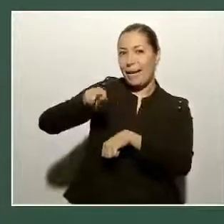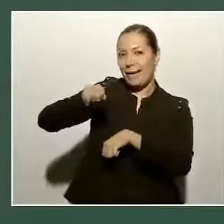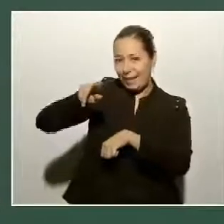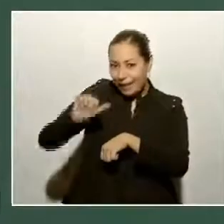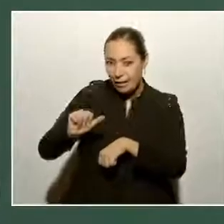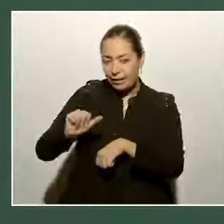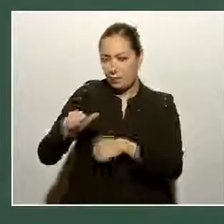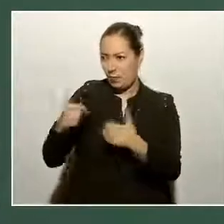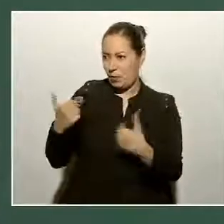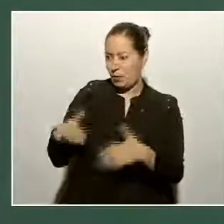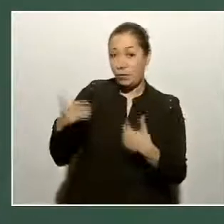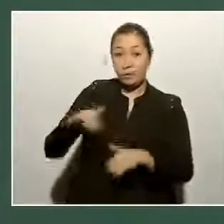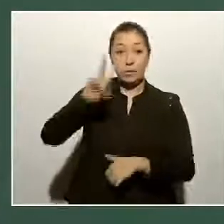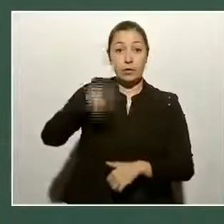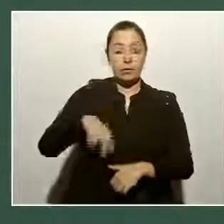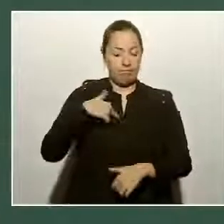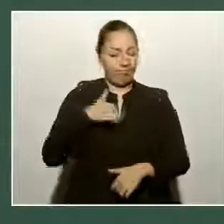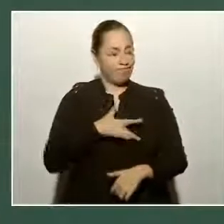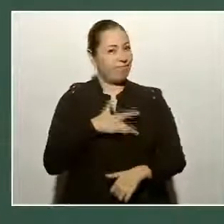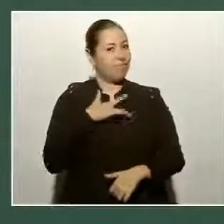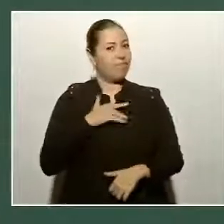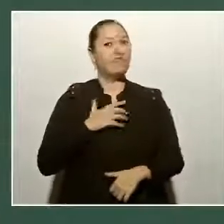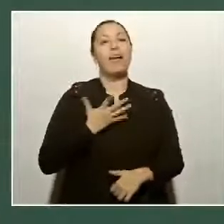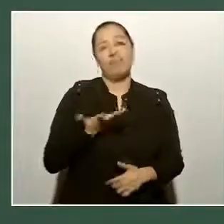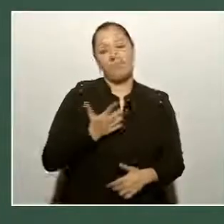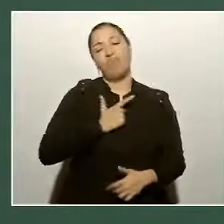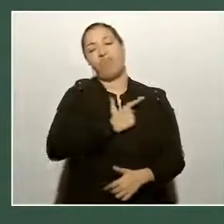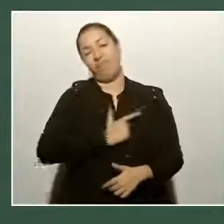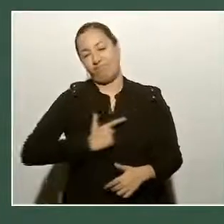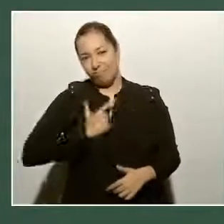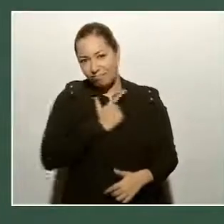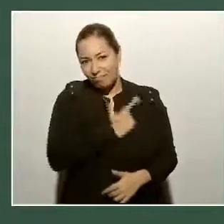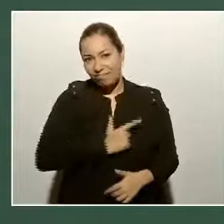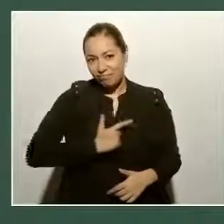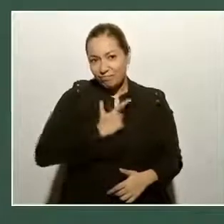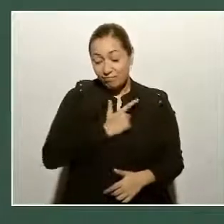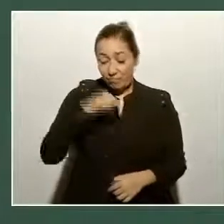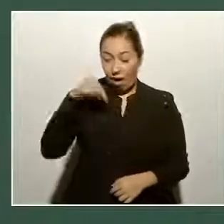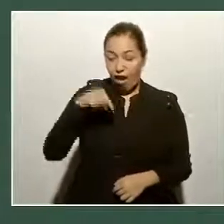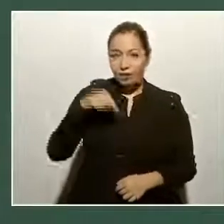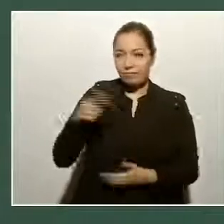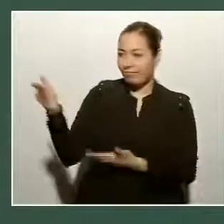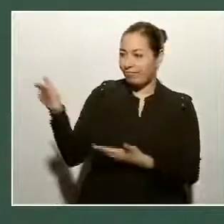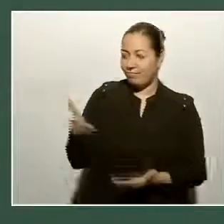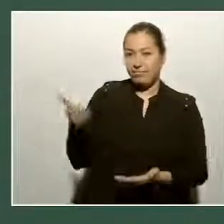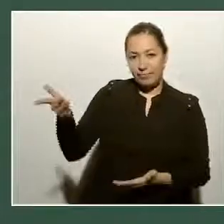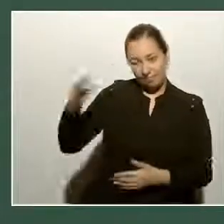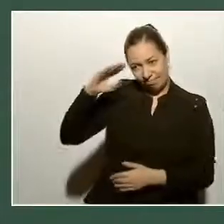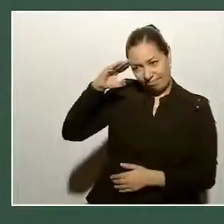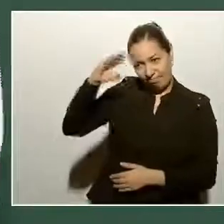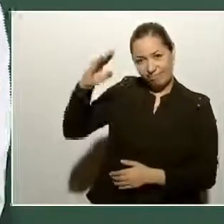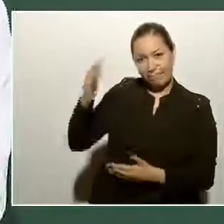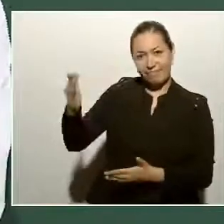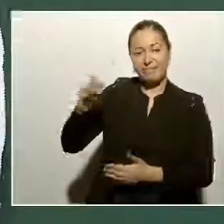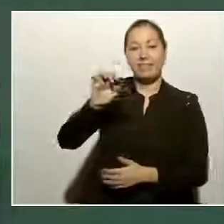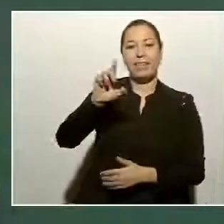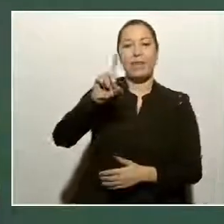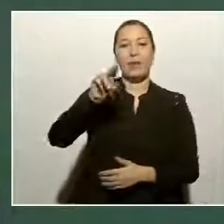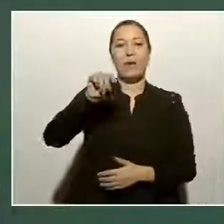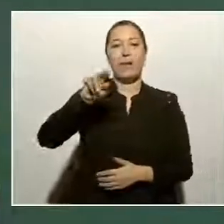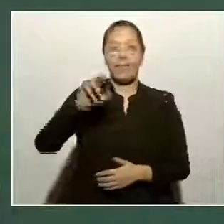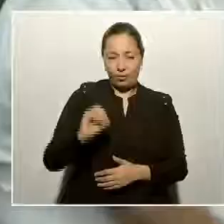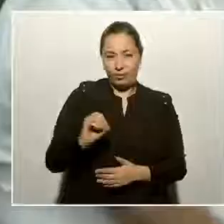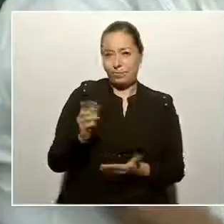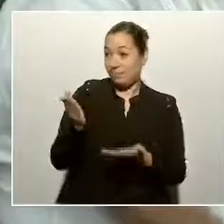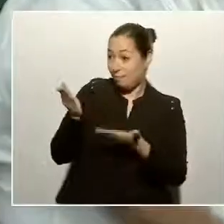y me da muchísimo gusto que esté aquí el almirante Eduardo Redondo